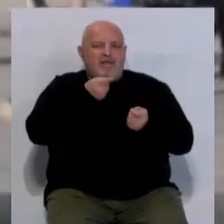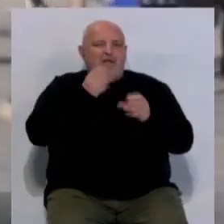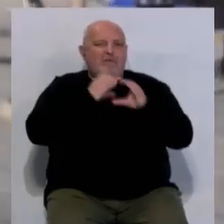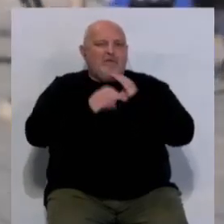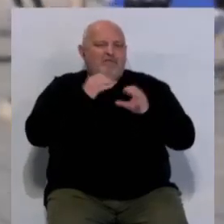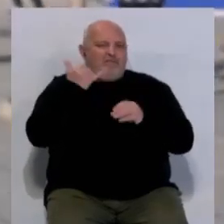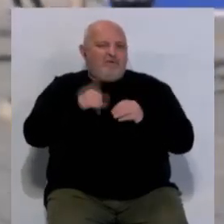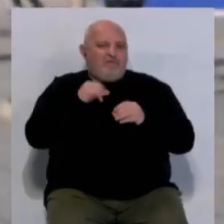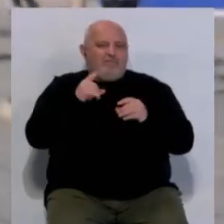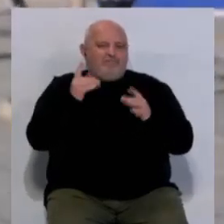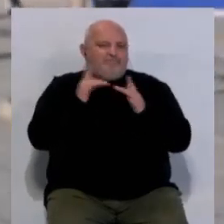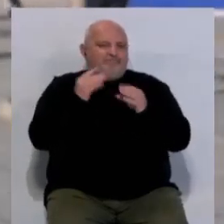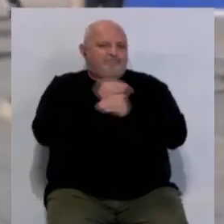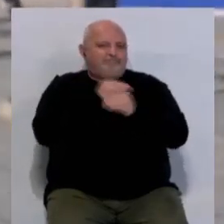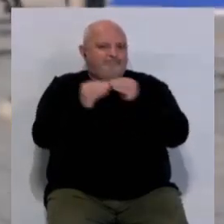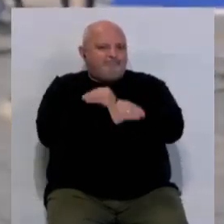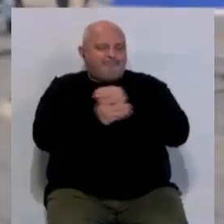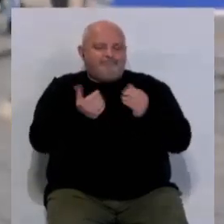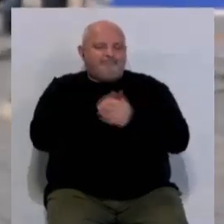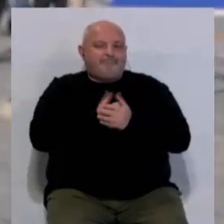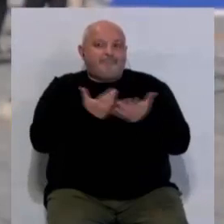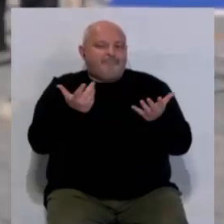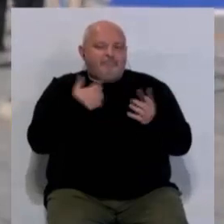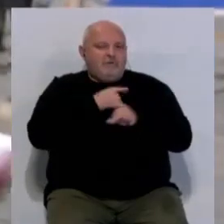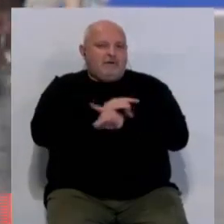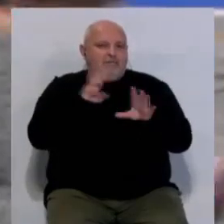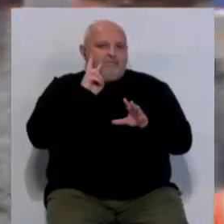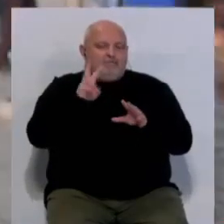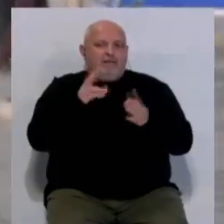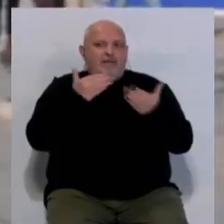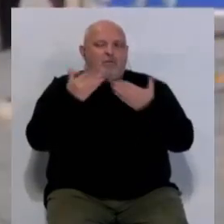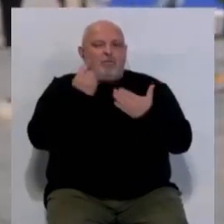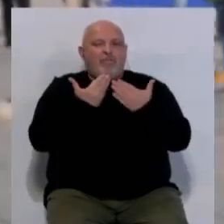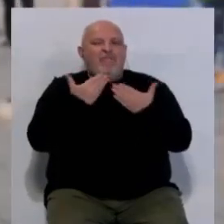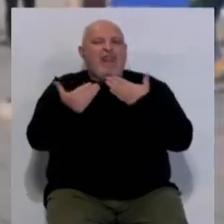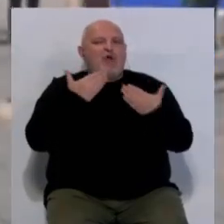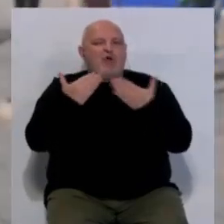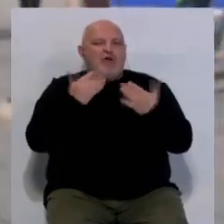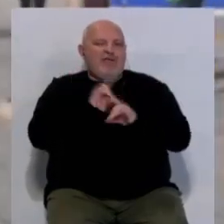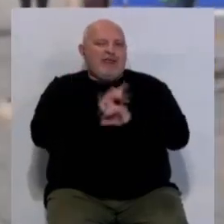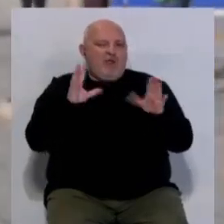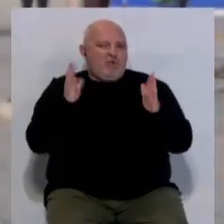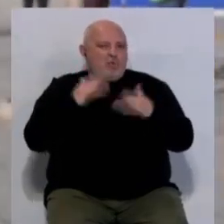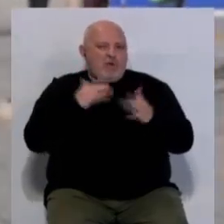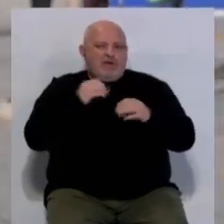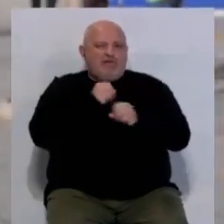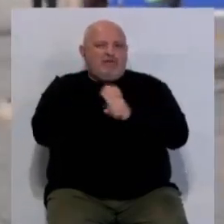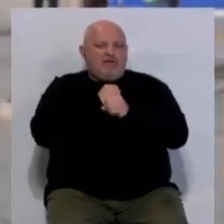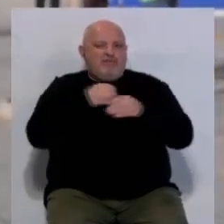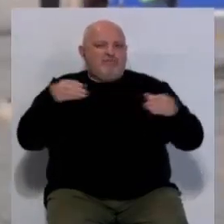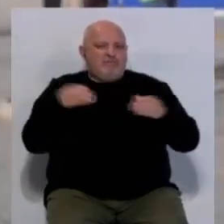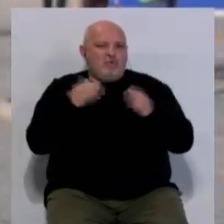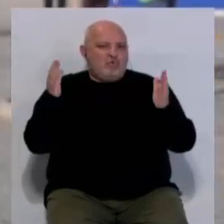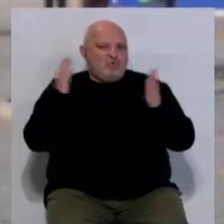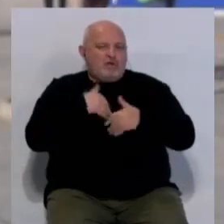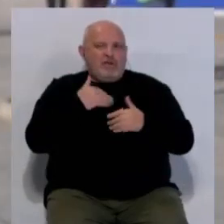comunicación entre las diferentes administraciones. No se están hablando, no había un diálogo, no había un trabajo colectivo, no